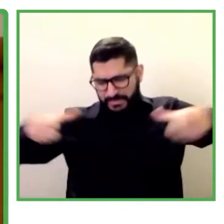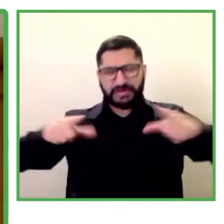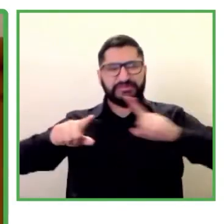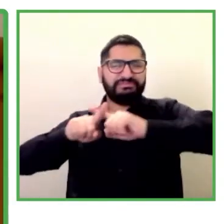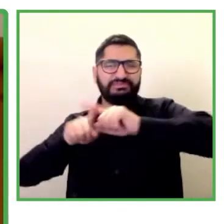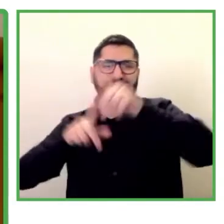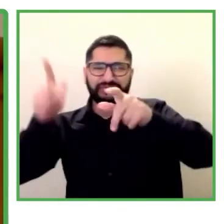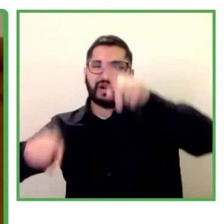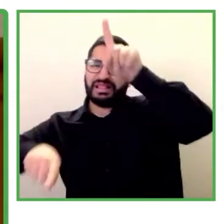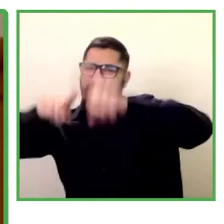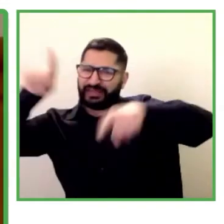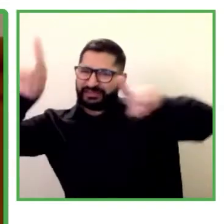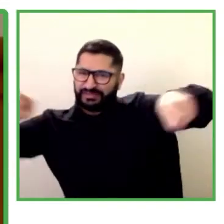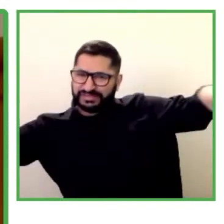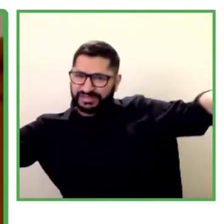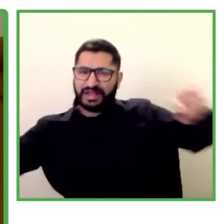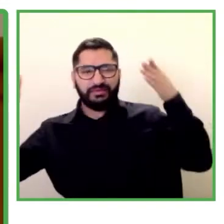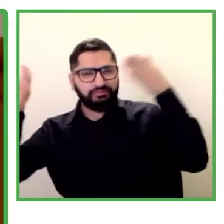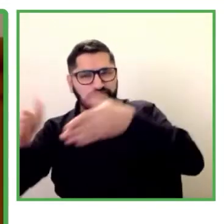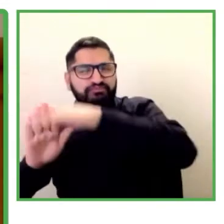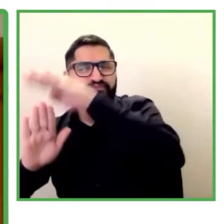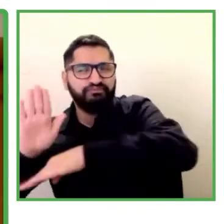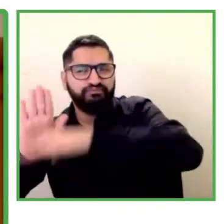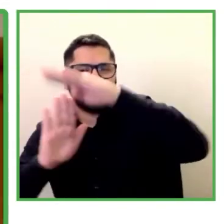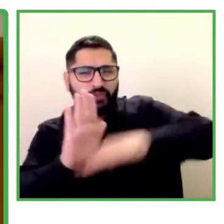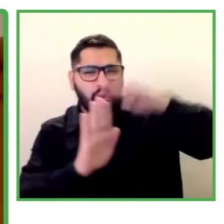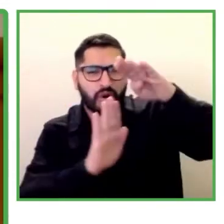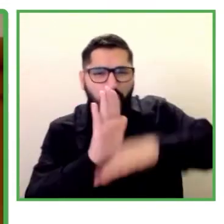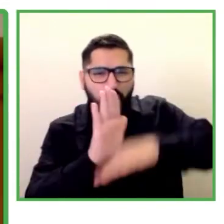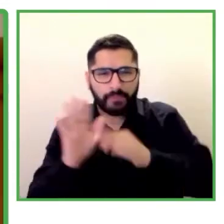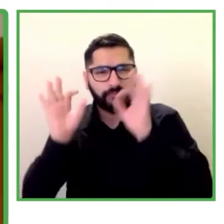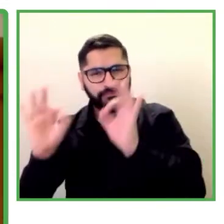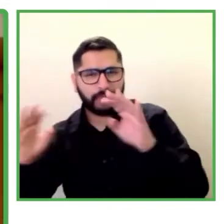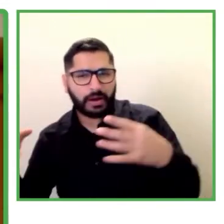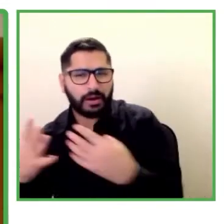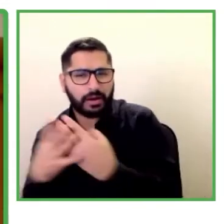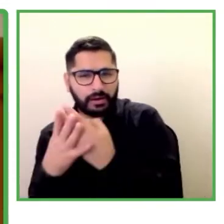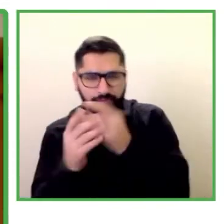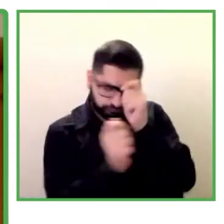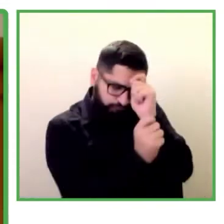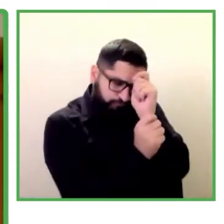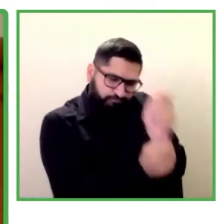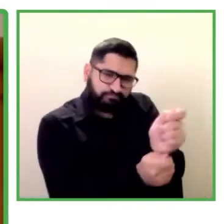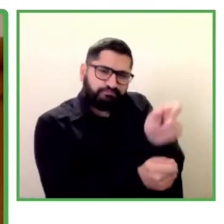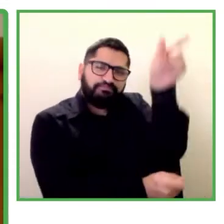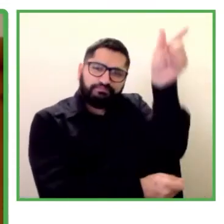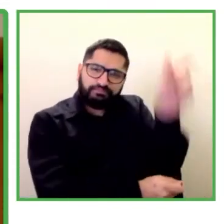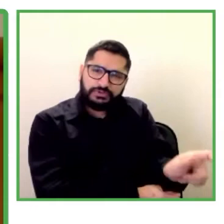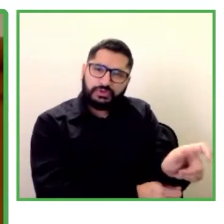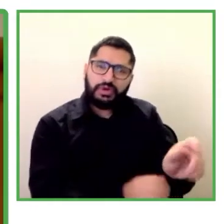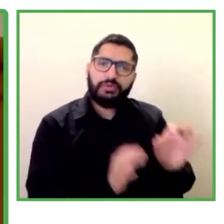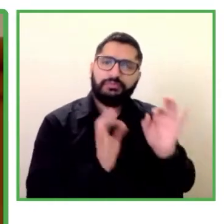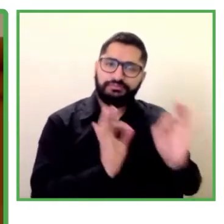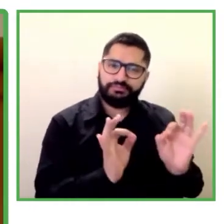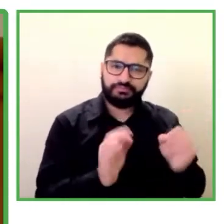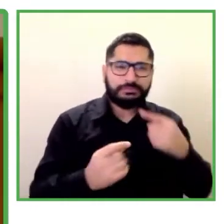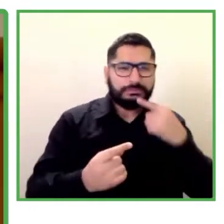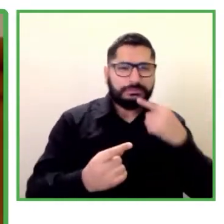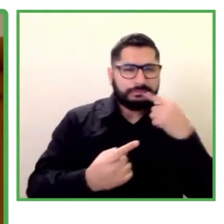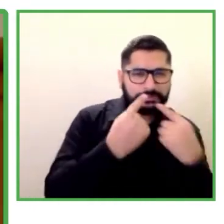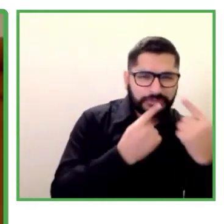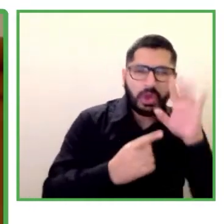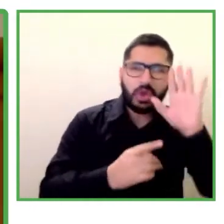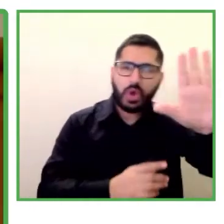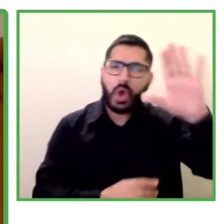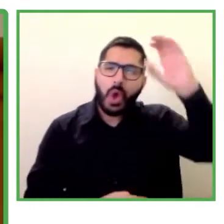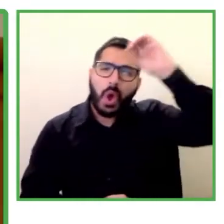plataformas nacionales, para que puedan ser reconocidas como tales. Estos criterios mínimos fueron recogidos por la Organización Internacional del Trabajo, como